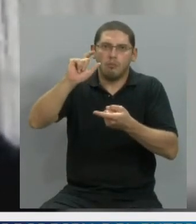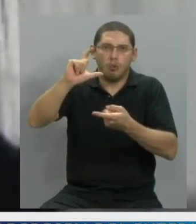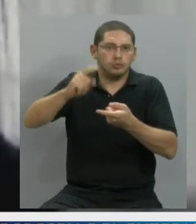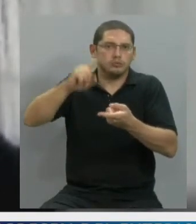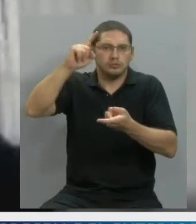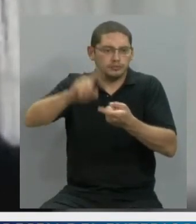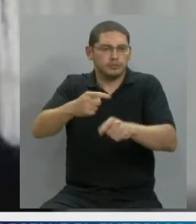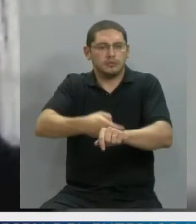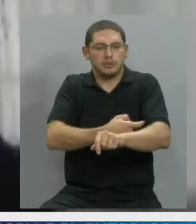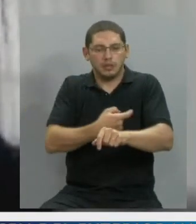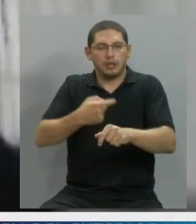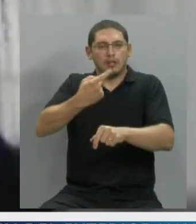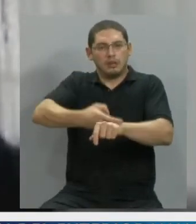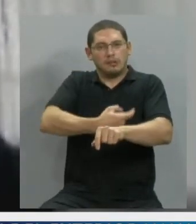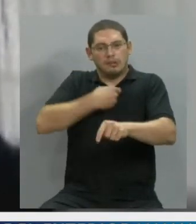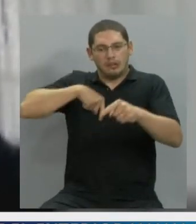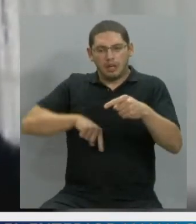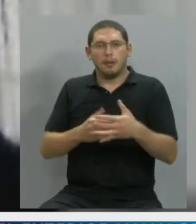familiares de víctimas pedimos